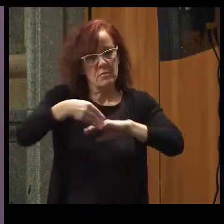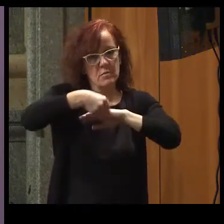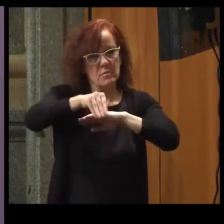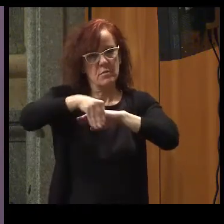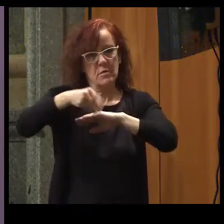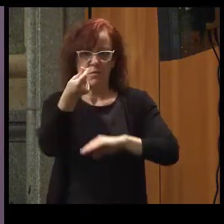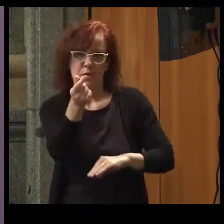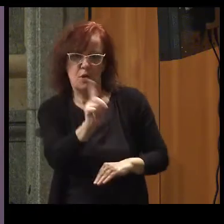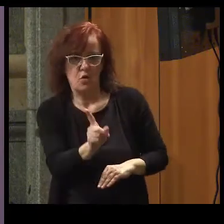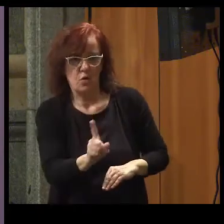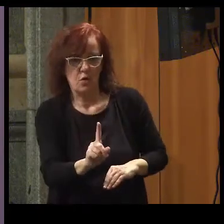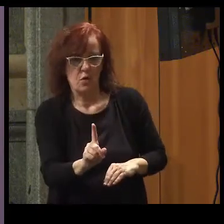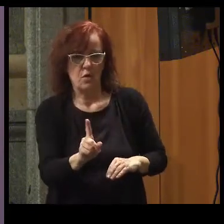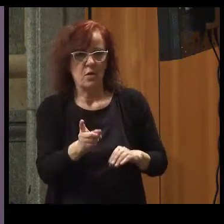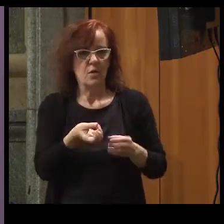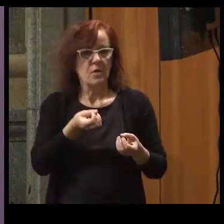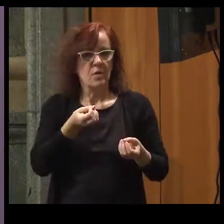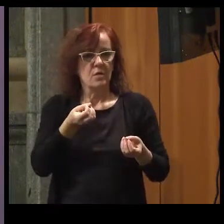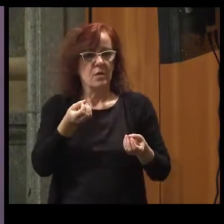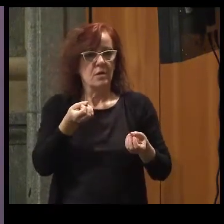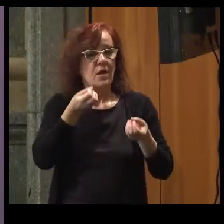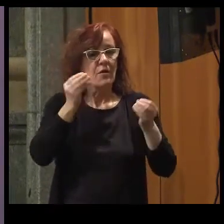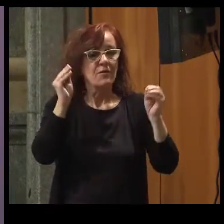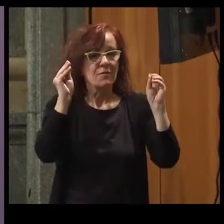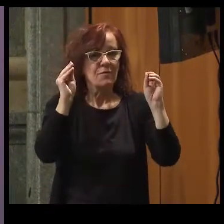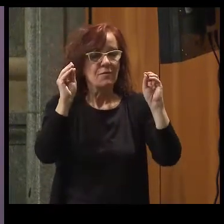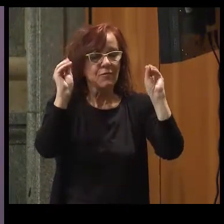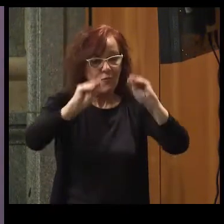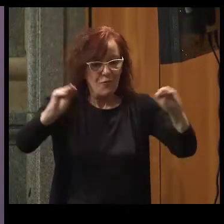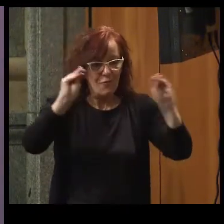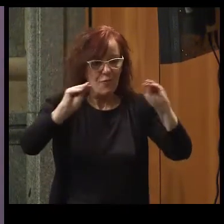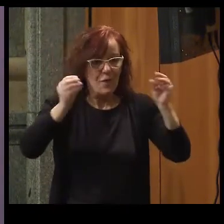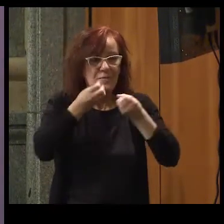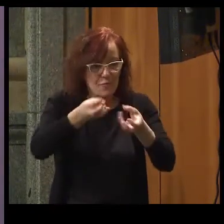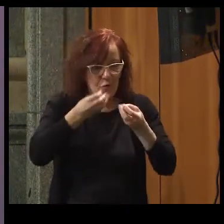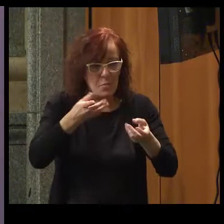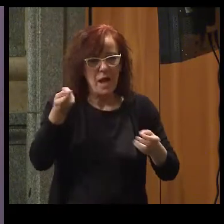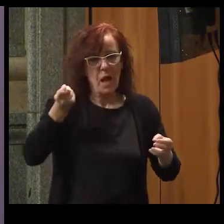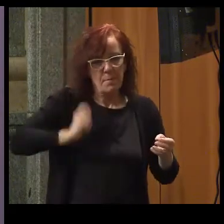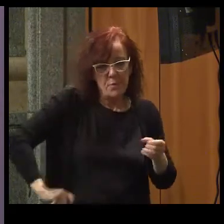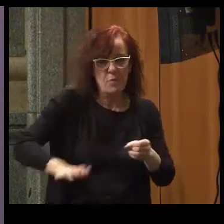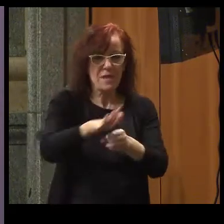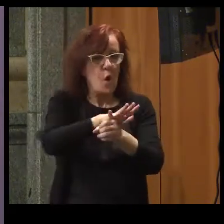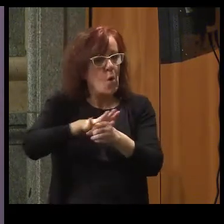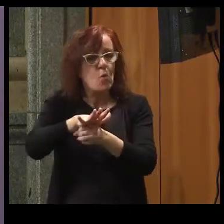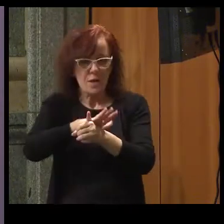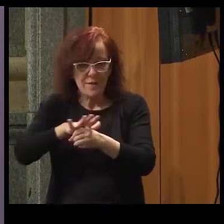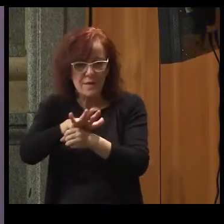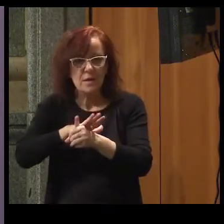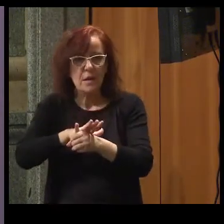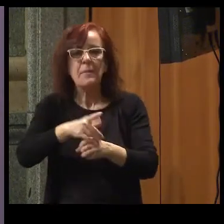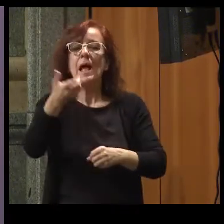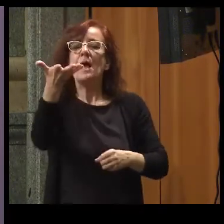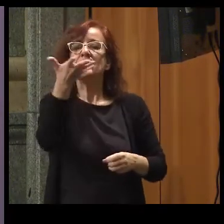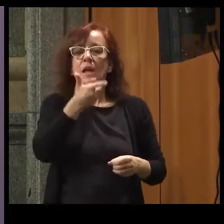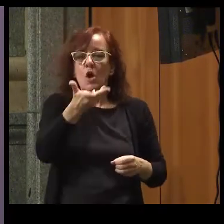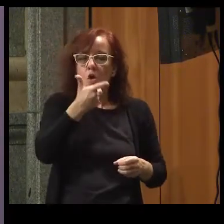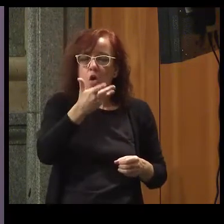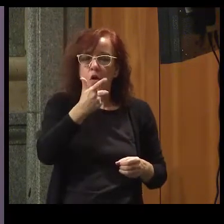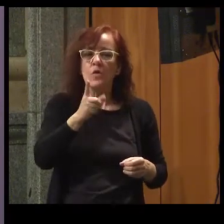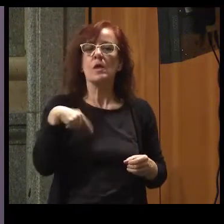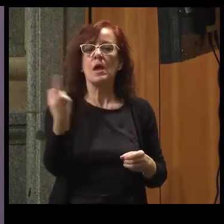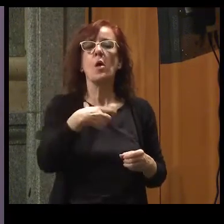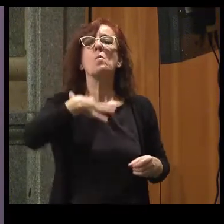y formar a los profesionales de ámbitos jurídicos para que conozcan todo lo que